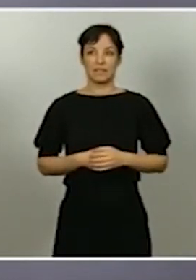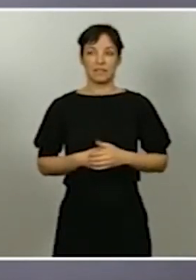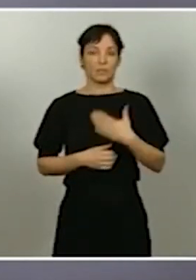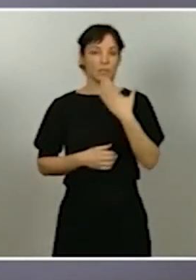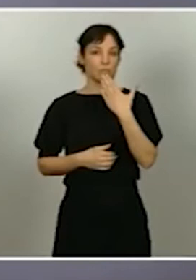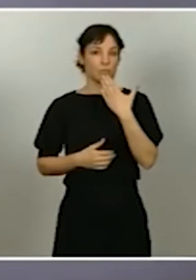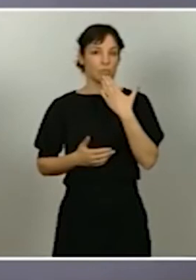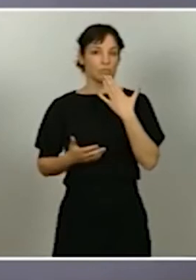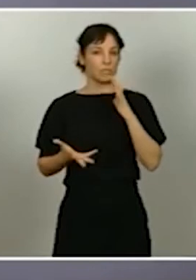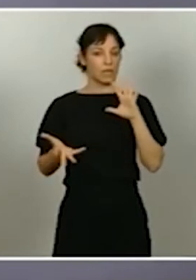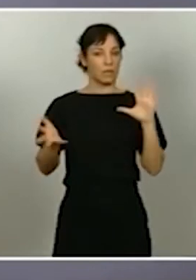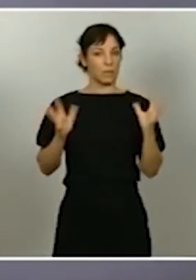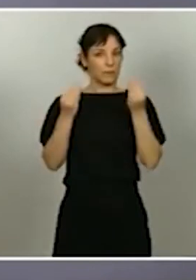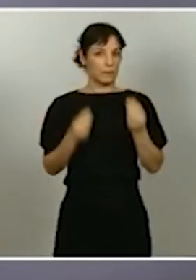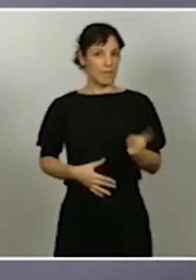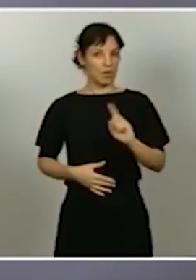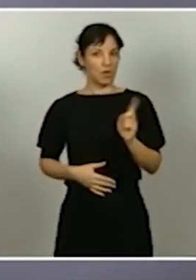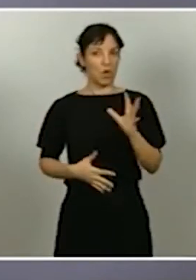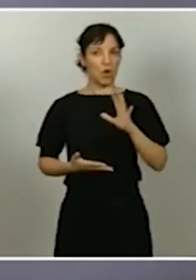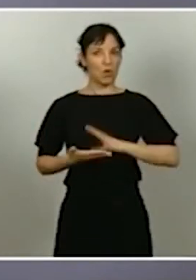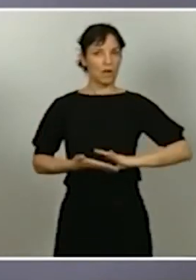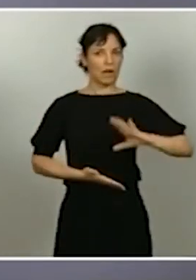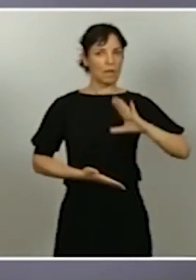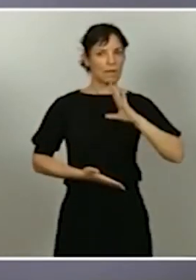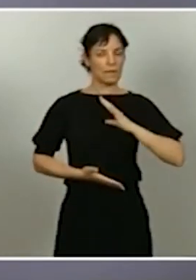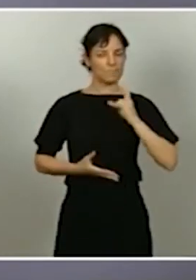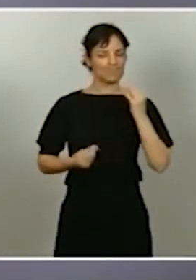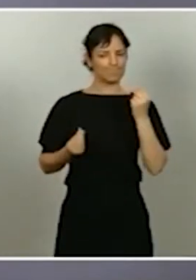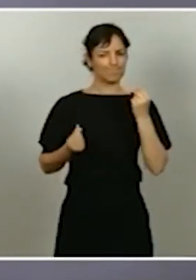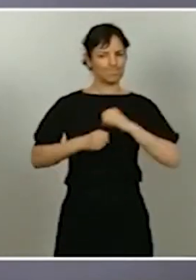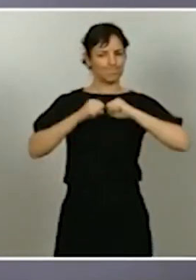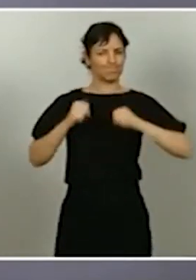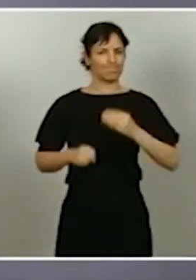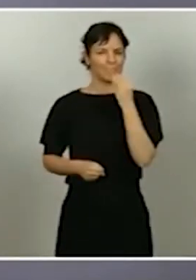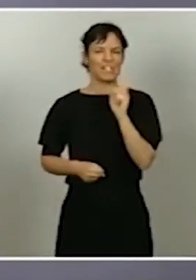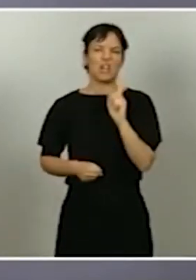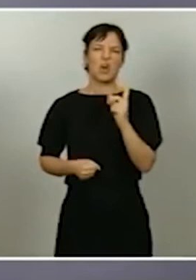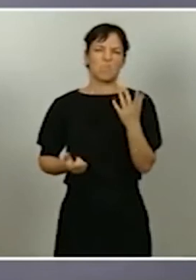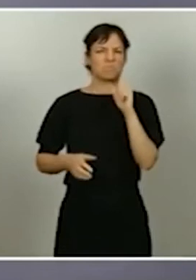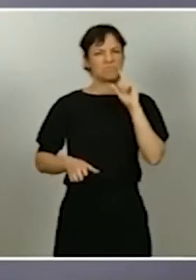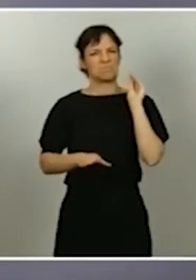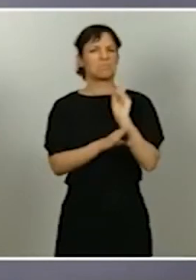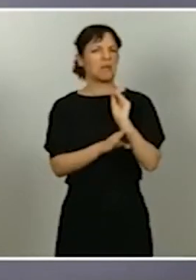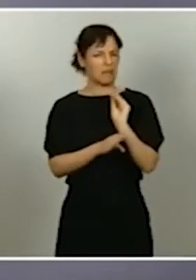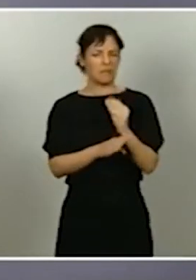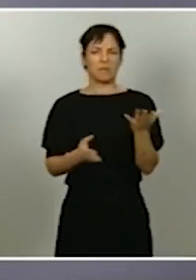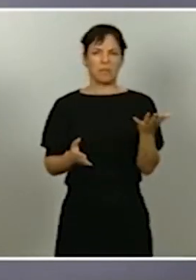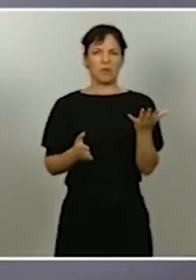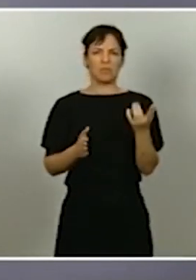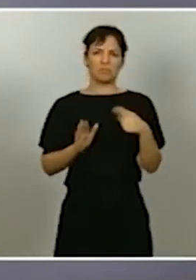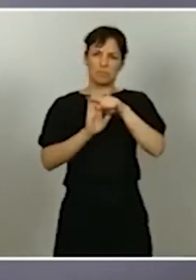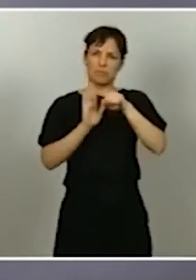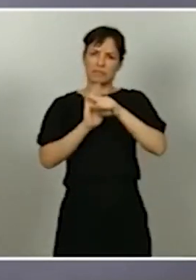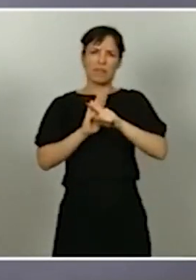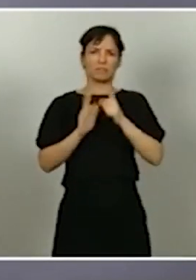capacidades no son las que consideramos adecuadas, entendemos que una precaución es mantener las medidas de precaución, las medidas de control